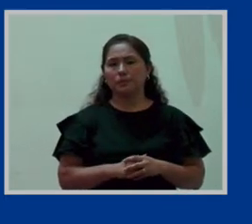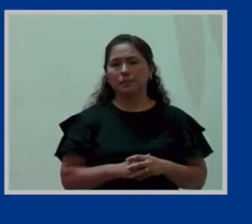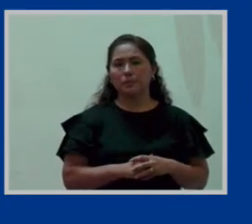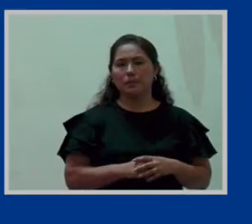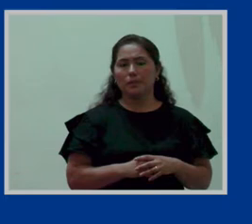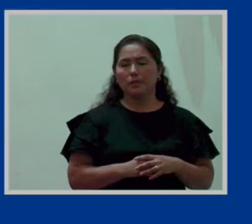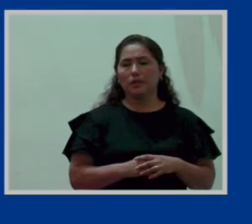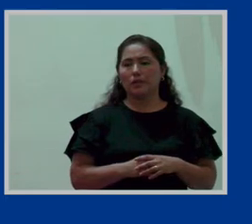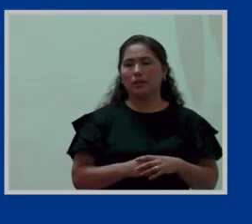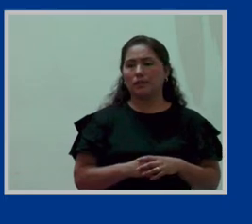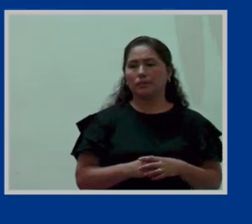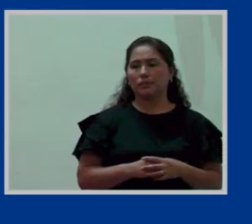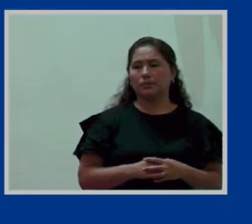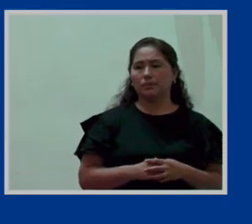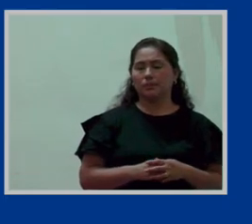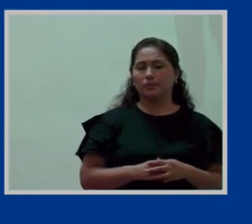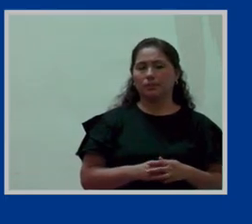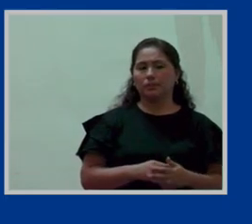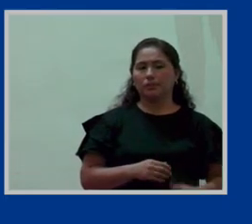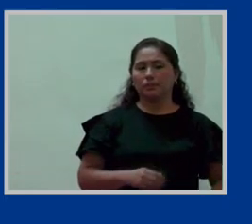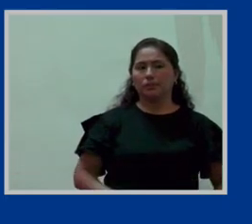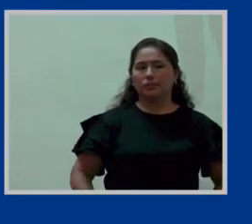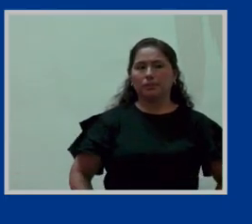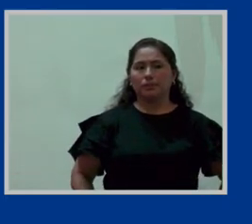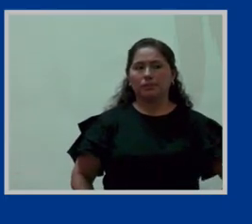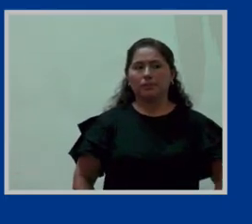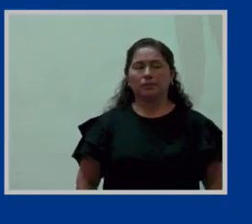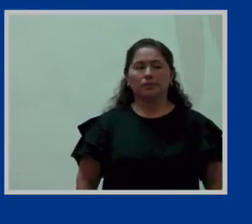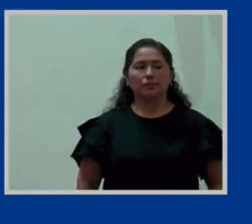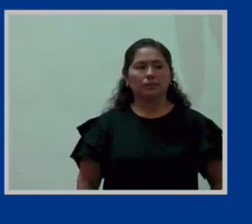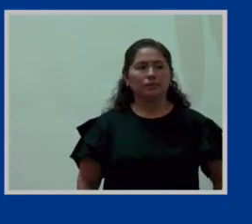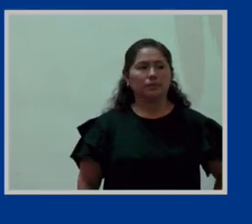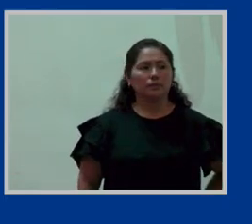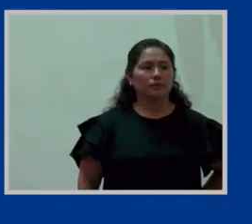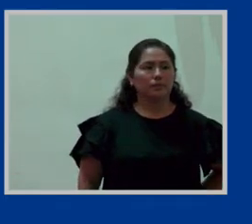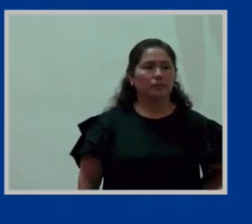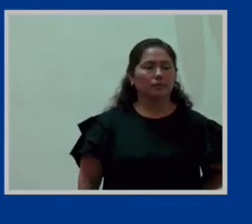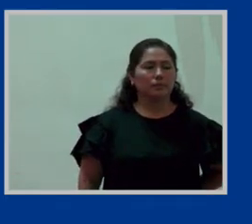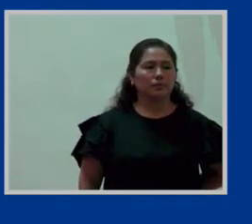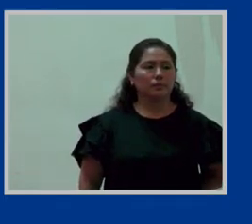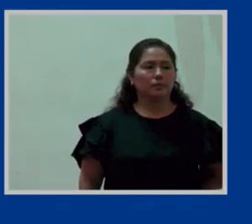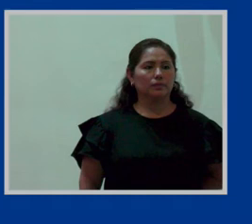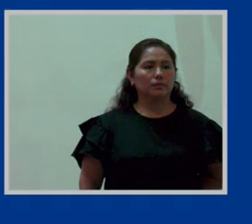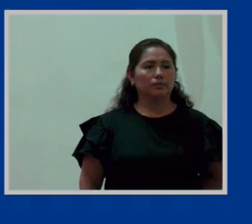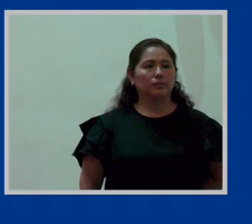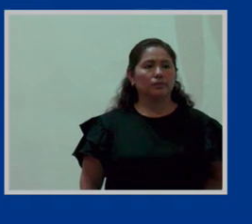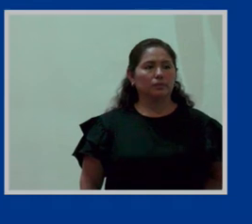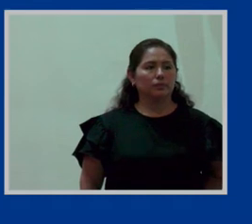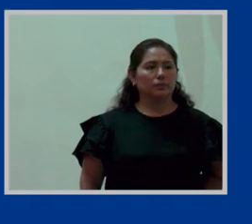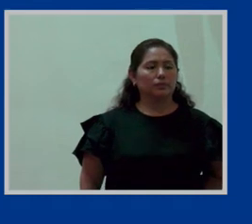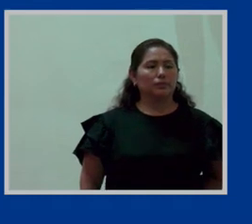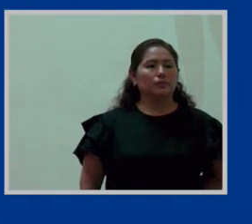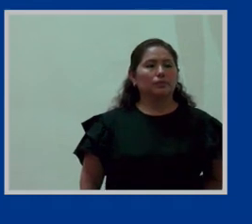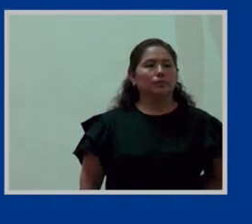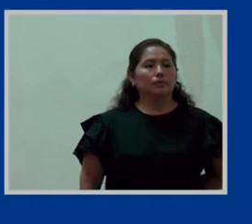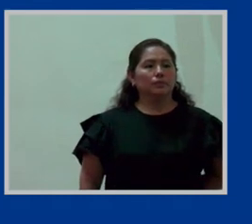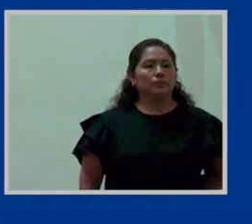¿alguna otra pregunta? creo que por allá había una intervención adelante